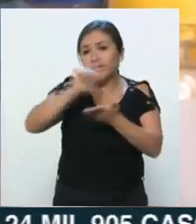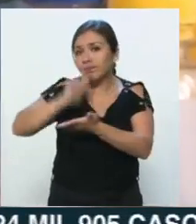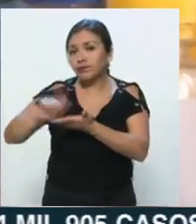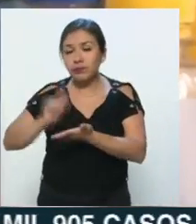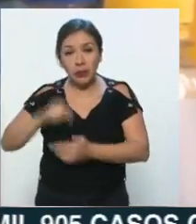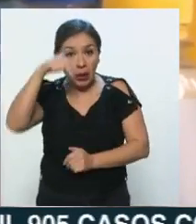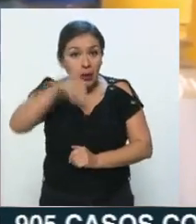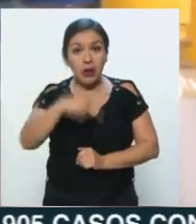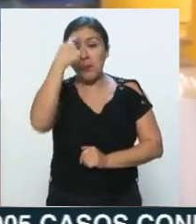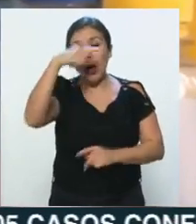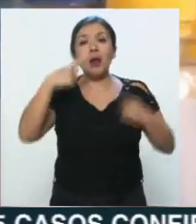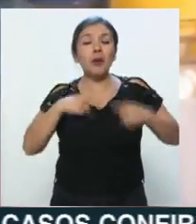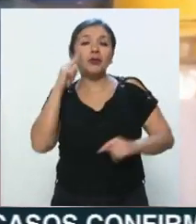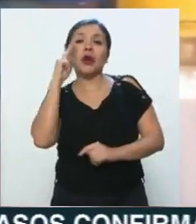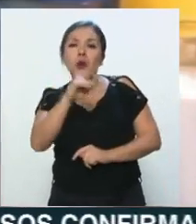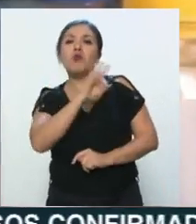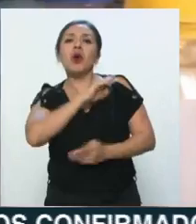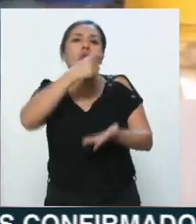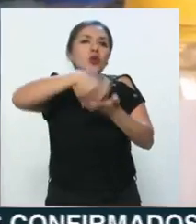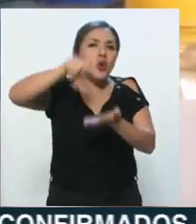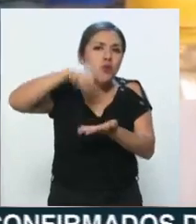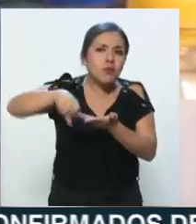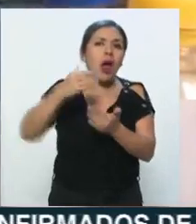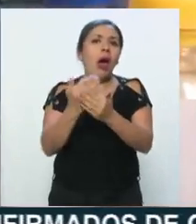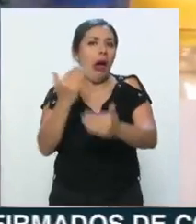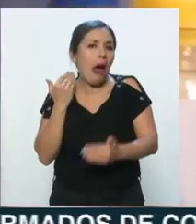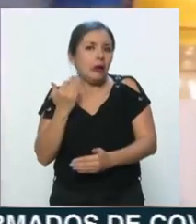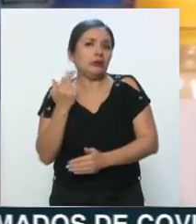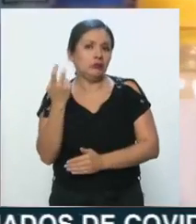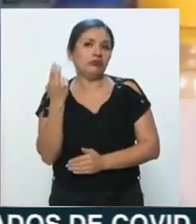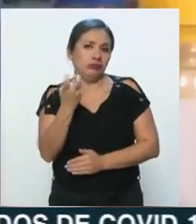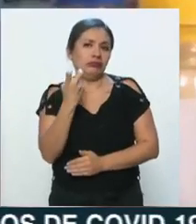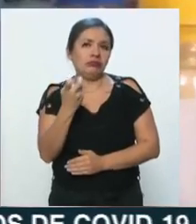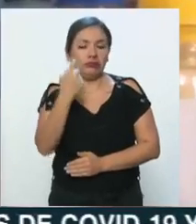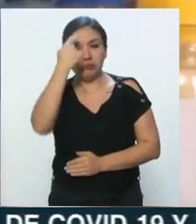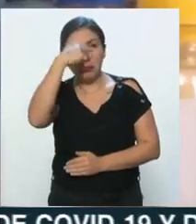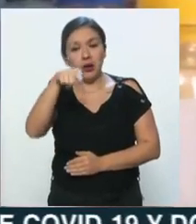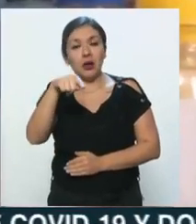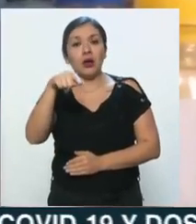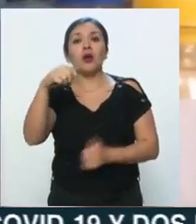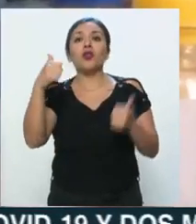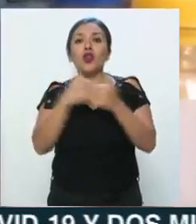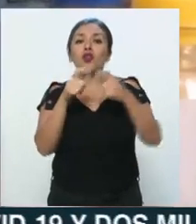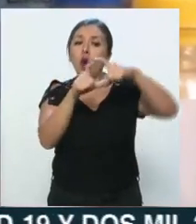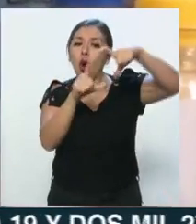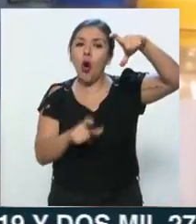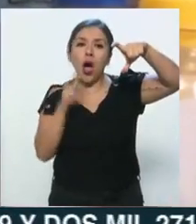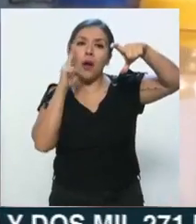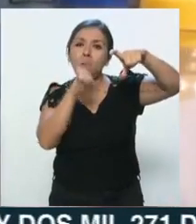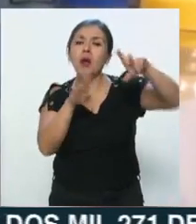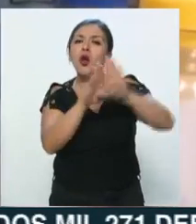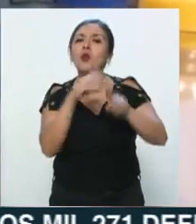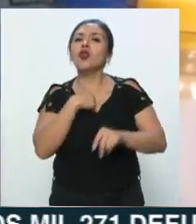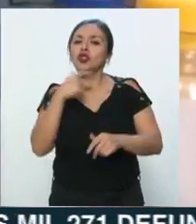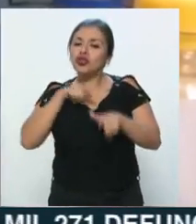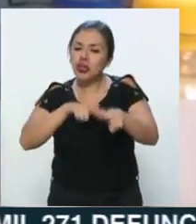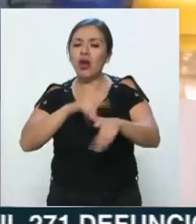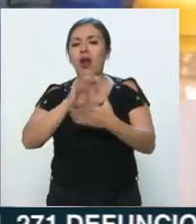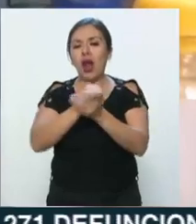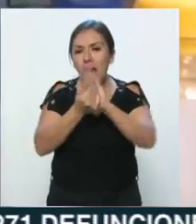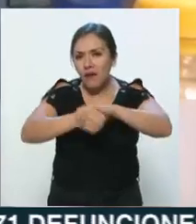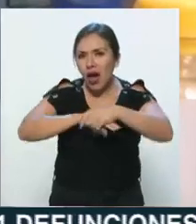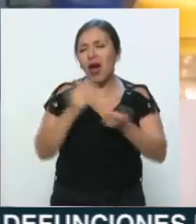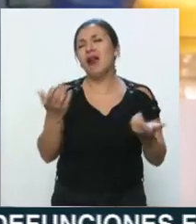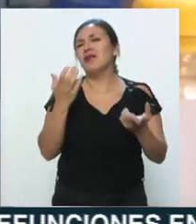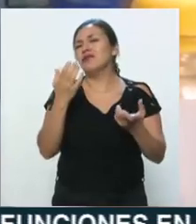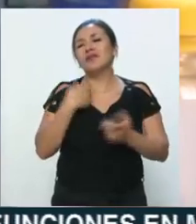que la gente vaya tomando su gel o preventiva, lamentable. Ahora sí que nos llevan las hojas para que la gente viera cómo se tiene que lavar las manos con el gel o